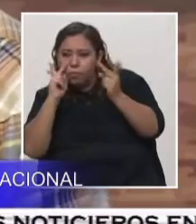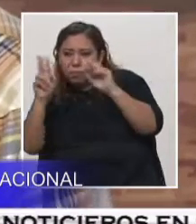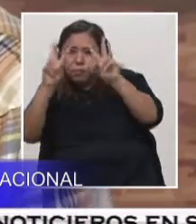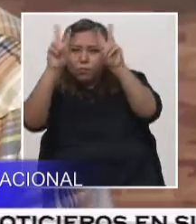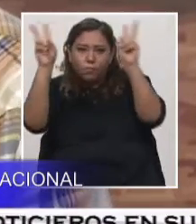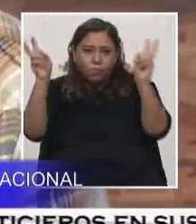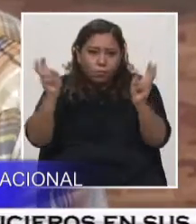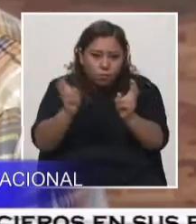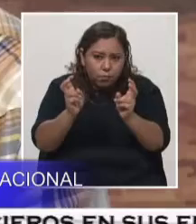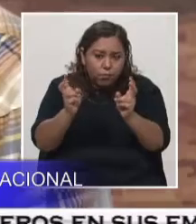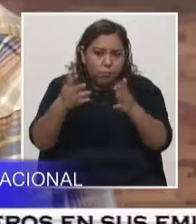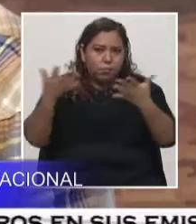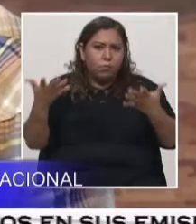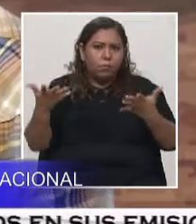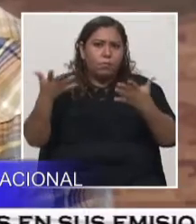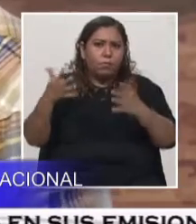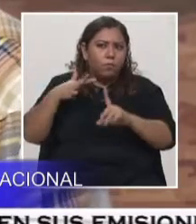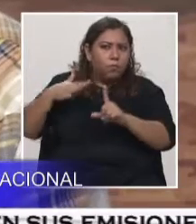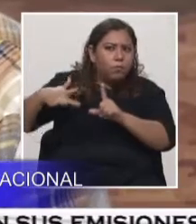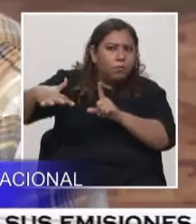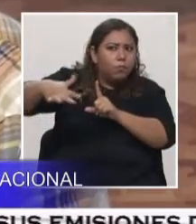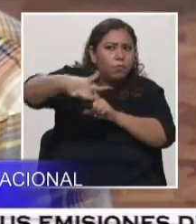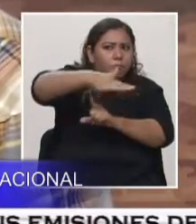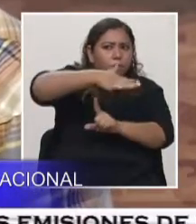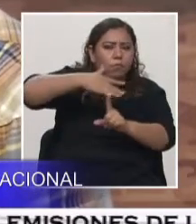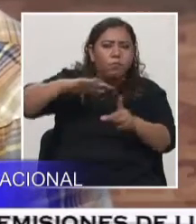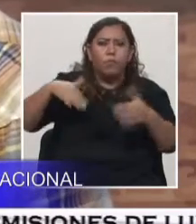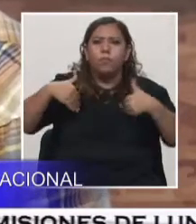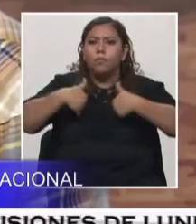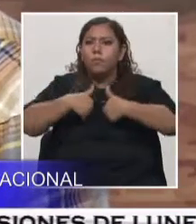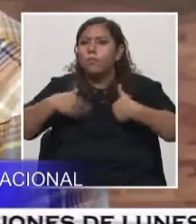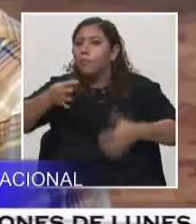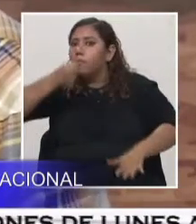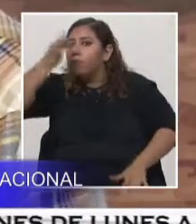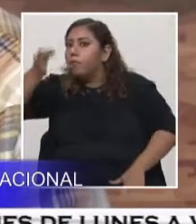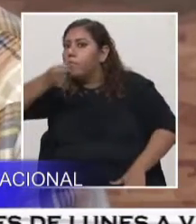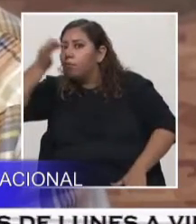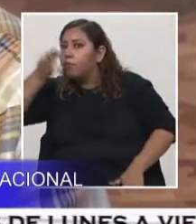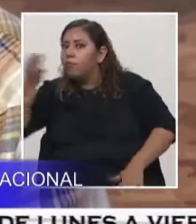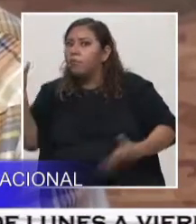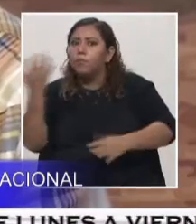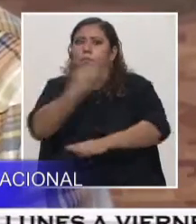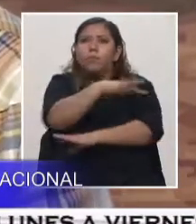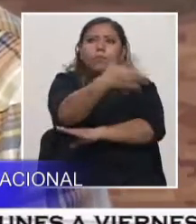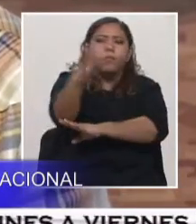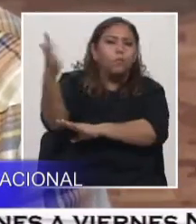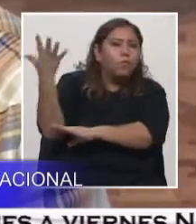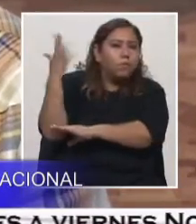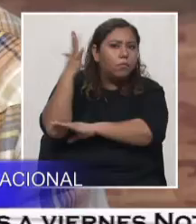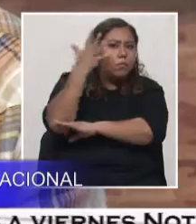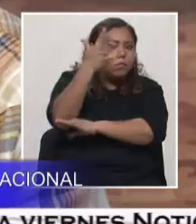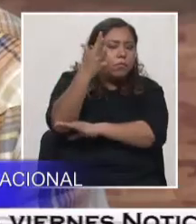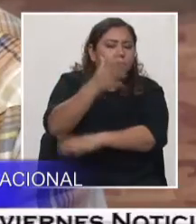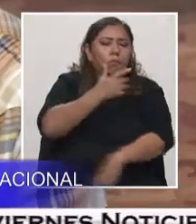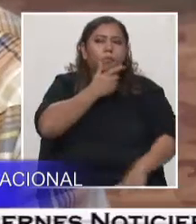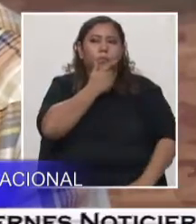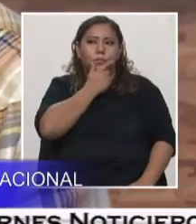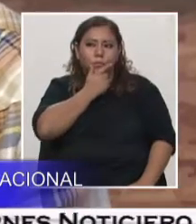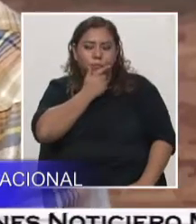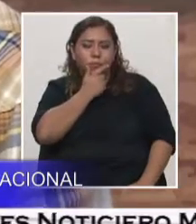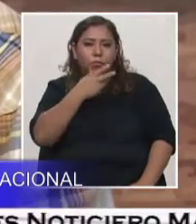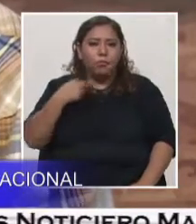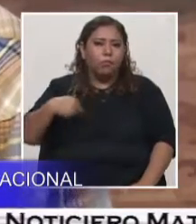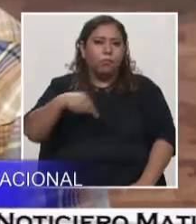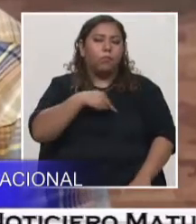la biota, de la flora, de la fauna también del lugar. Y es un sinnúmero de estudios que hay que hacer